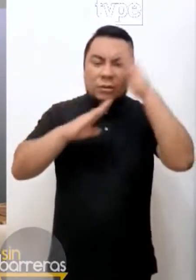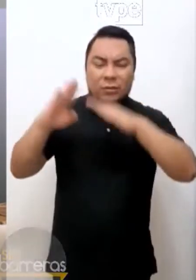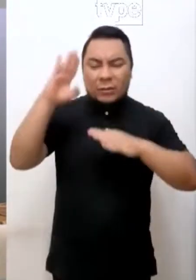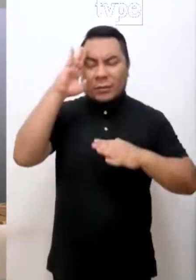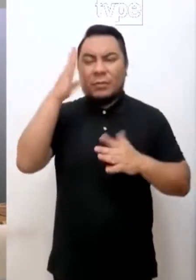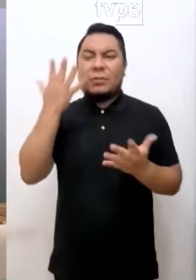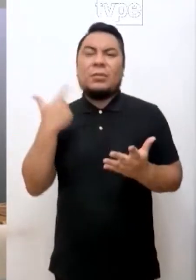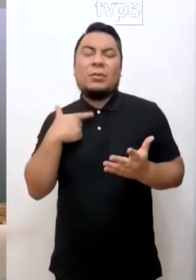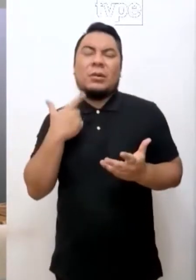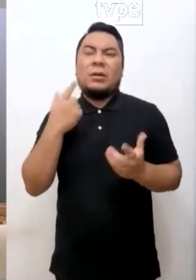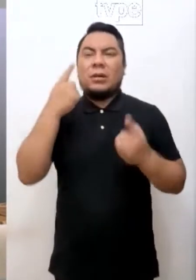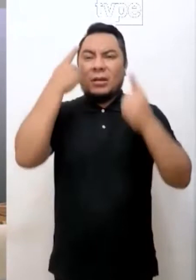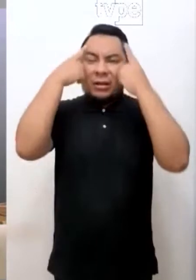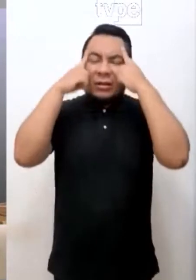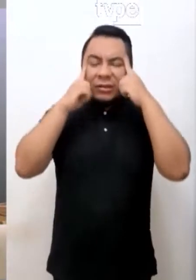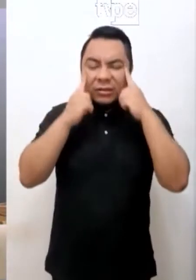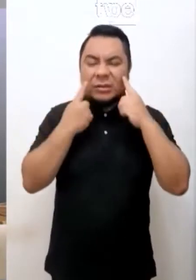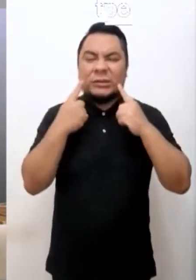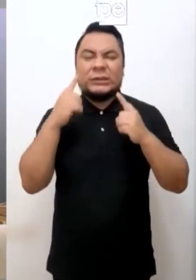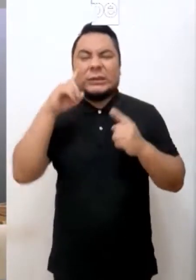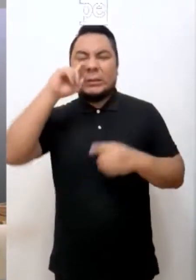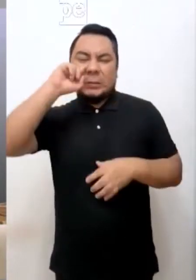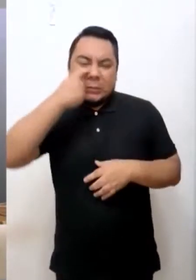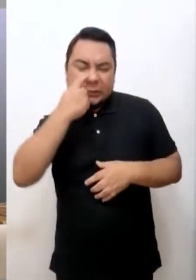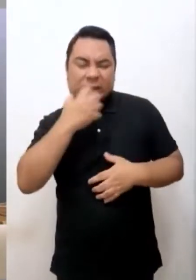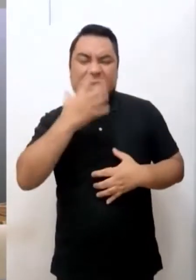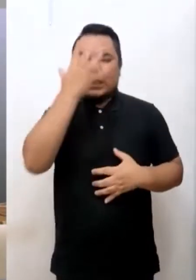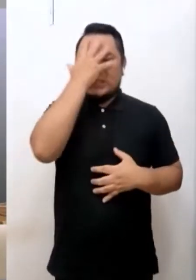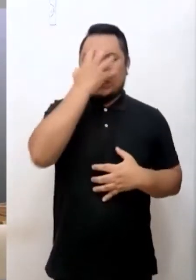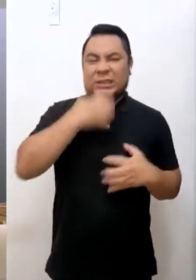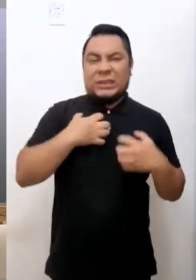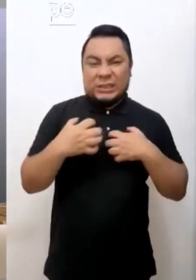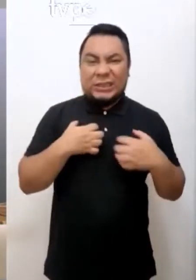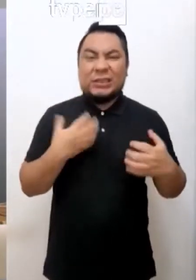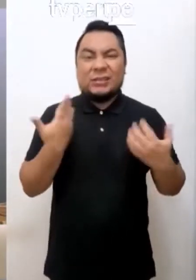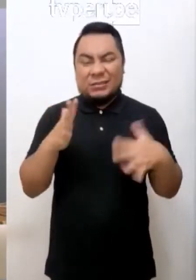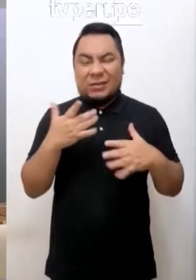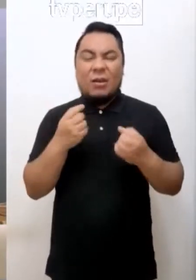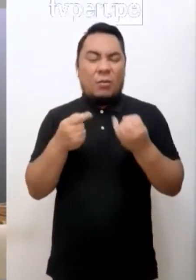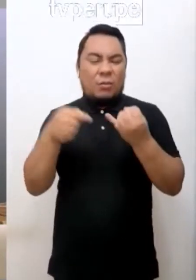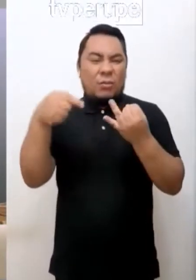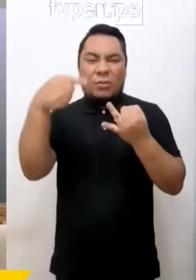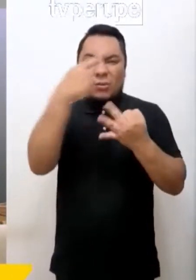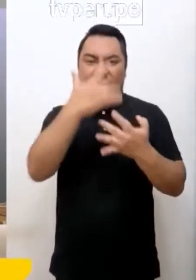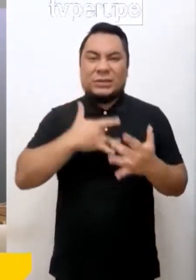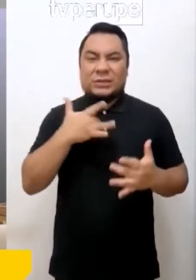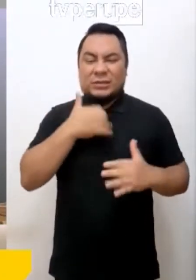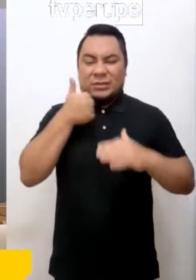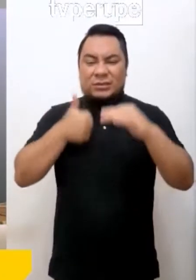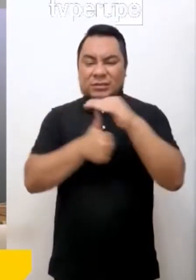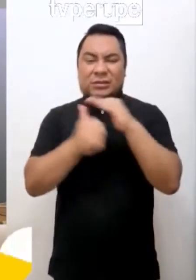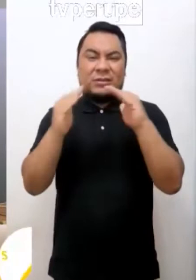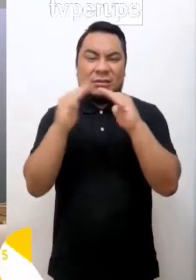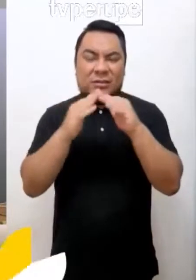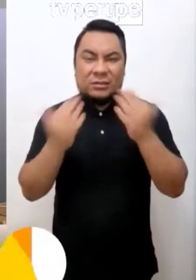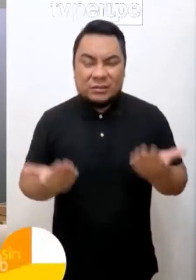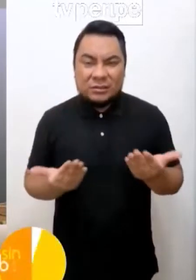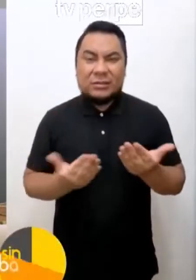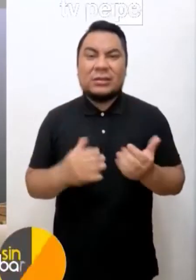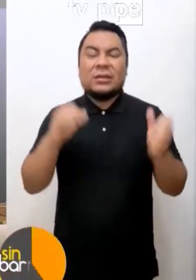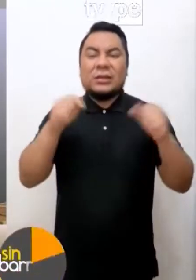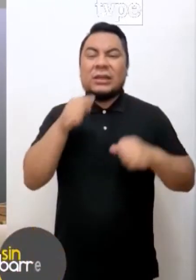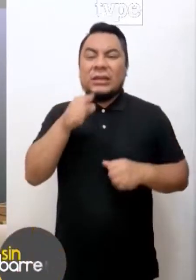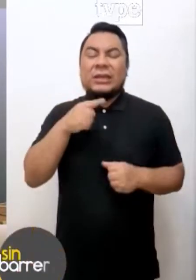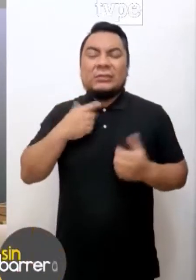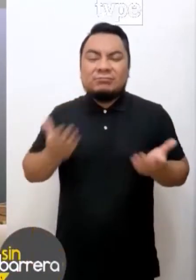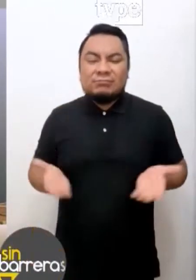de amenaza o de peligro. Es normal que en diferentes ocasiones podamos sentir la ansiedad, porque la ansiedad es como un